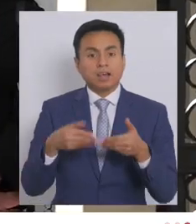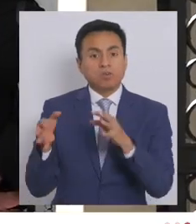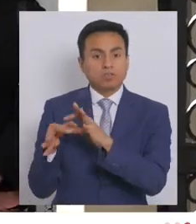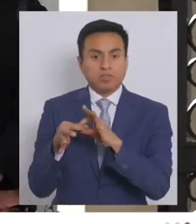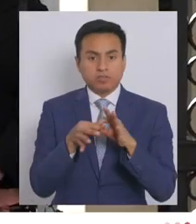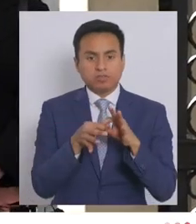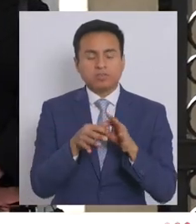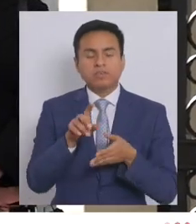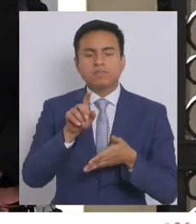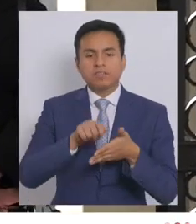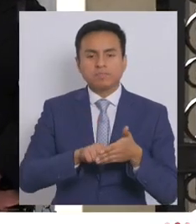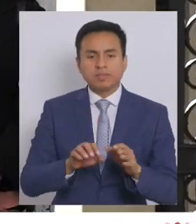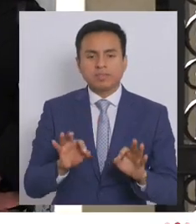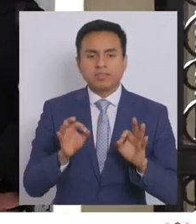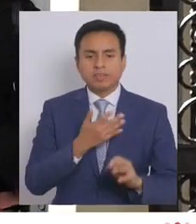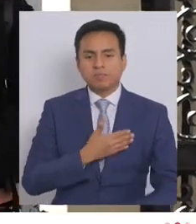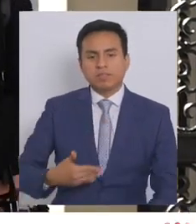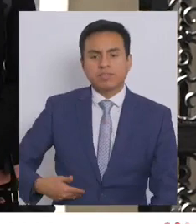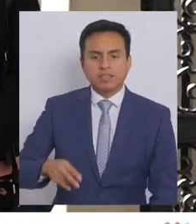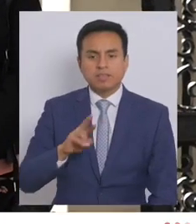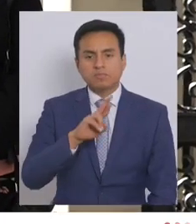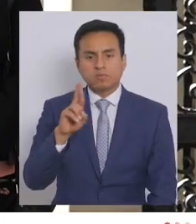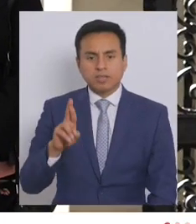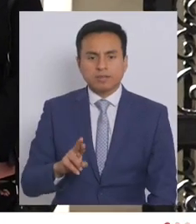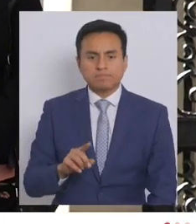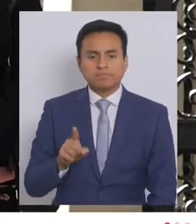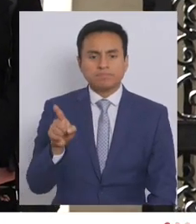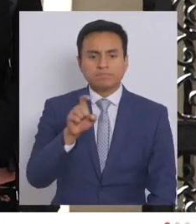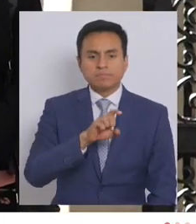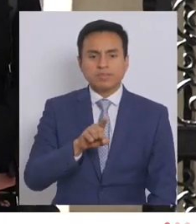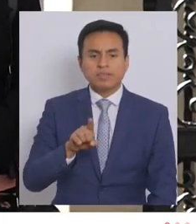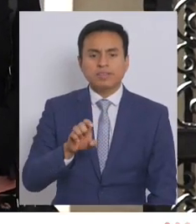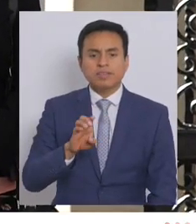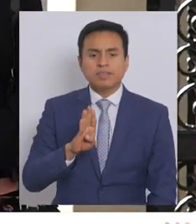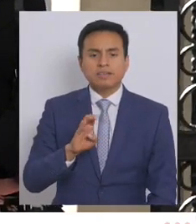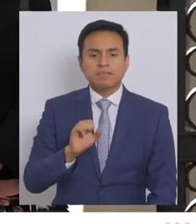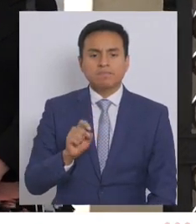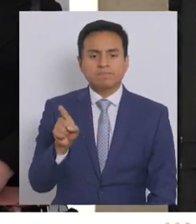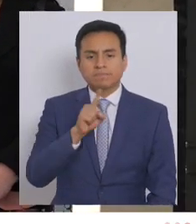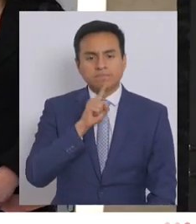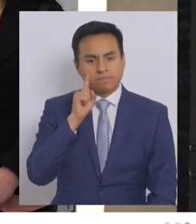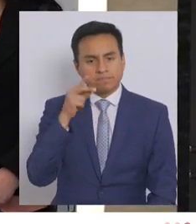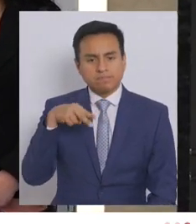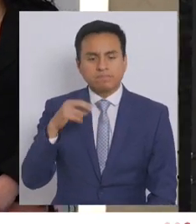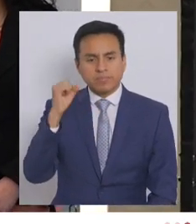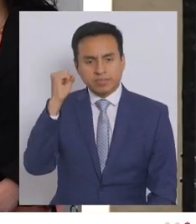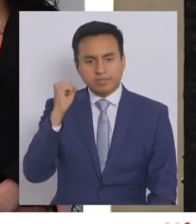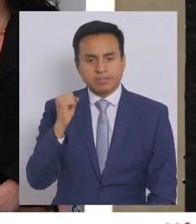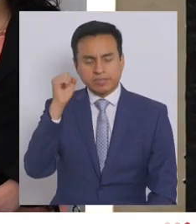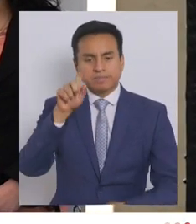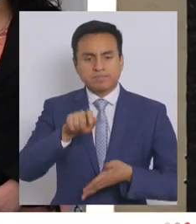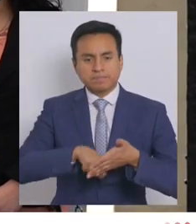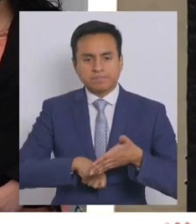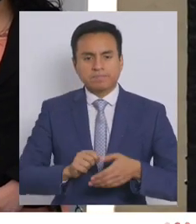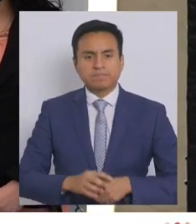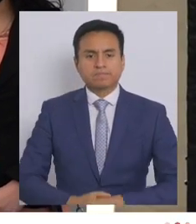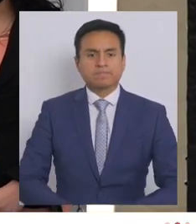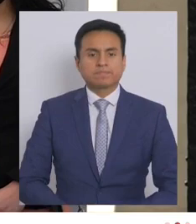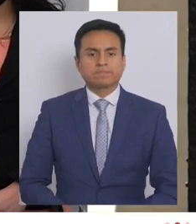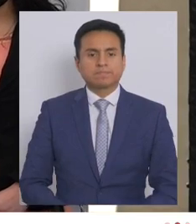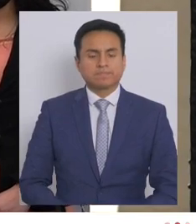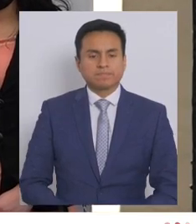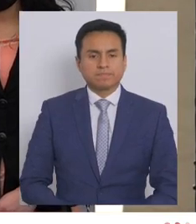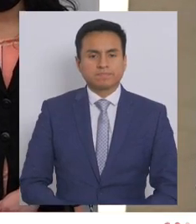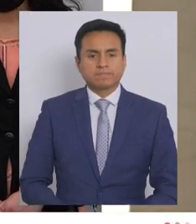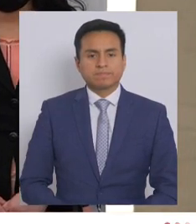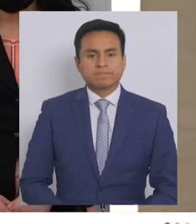él, no está tipificado y es por eso que se quiere hacer esta reforma que se envía al Congreso para hacer estos delitos, convertirlos